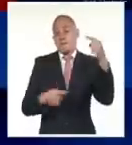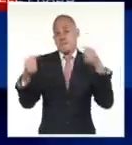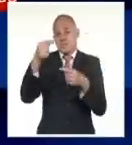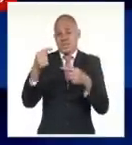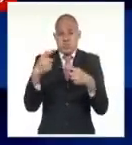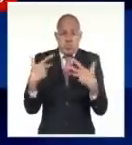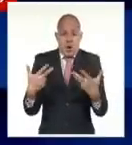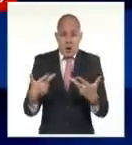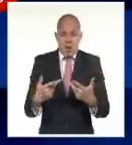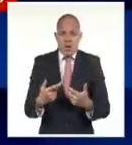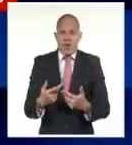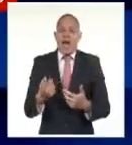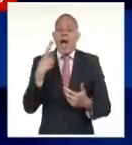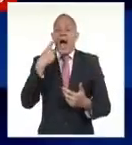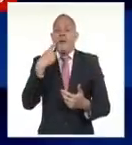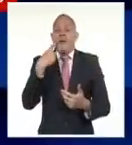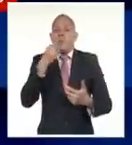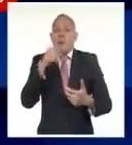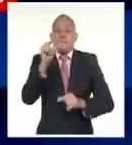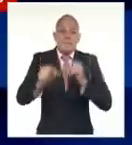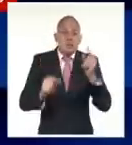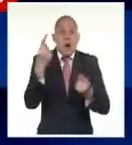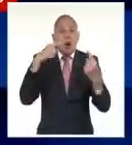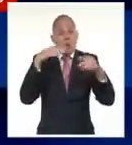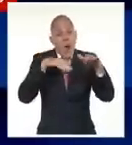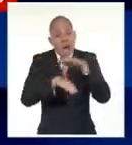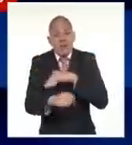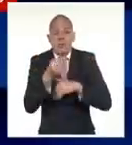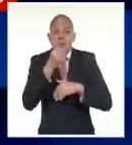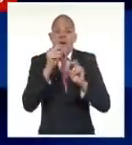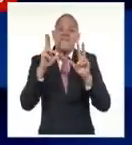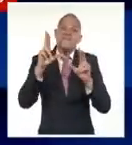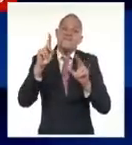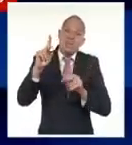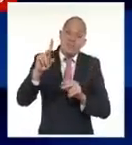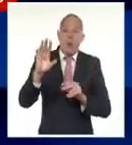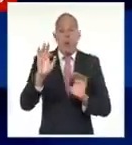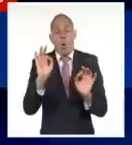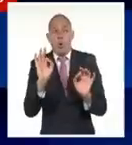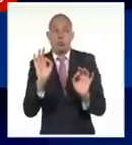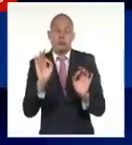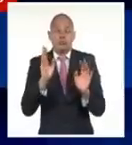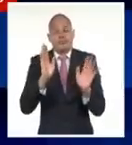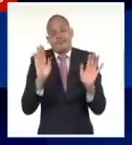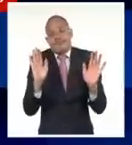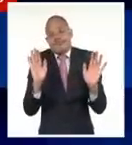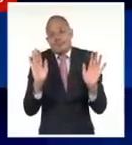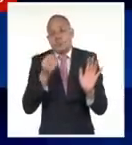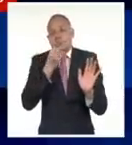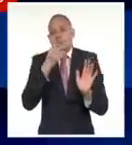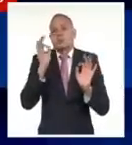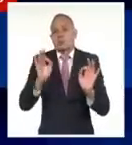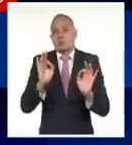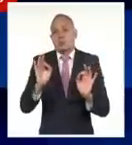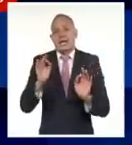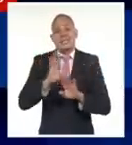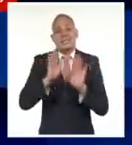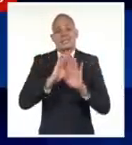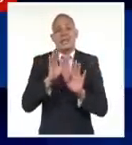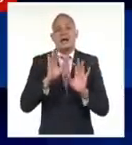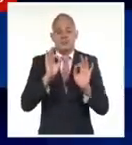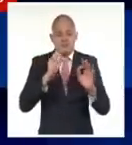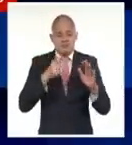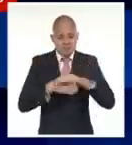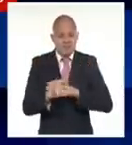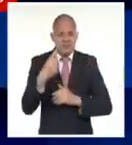buscando posibles víctimas que queden con vidas en esta instalación del turismo tras el accidente del pasado